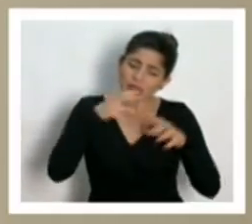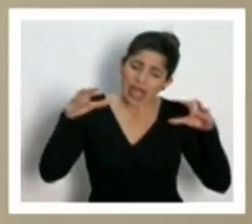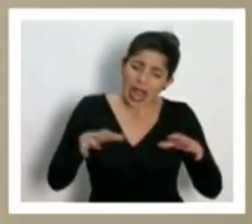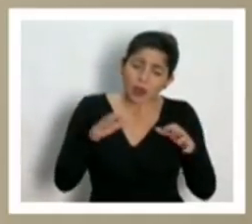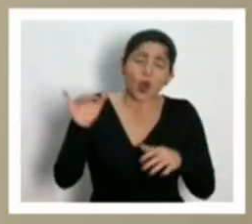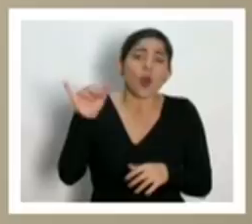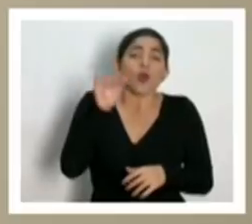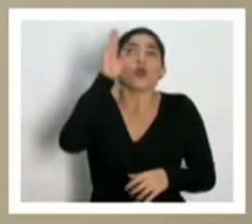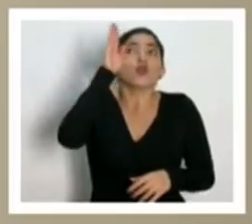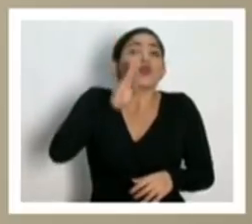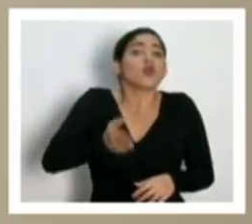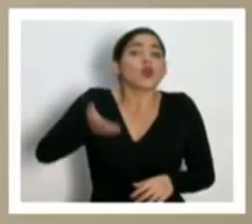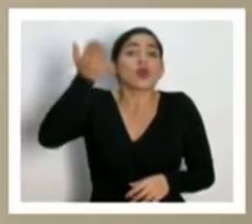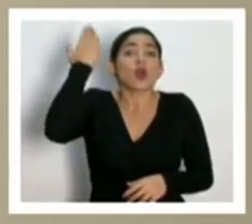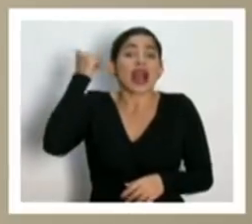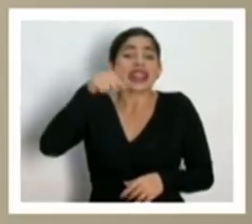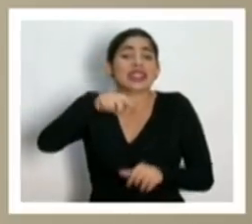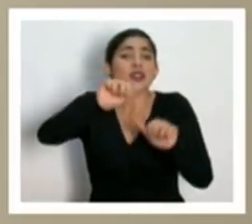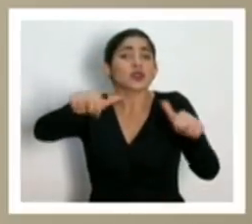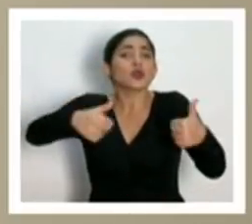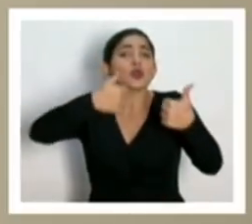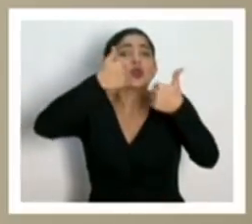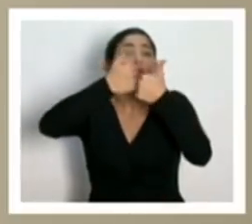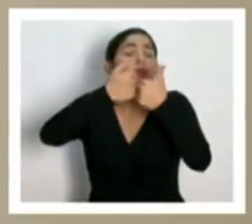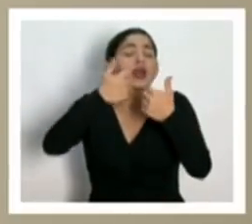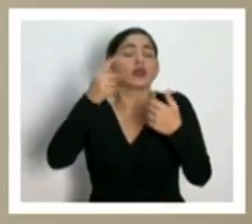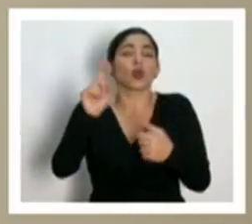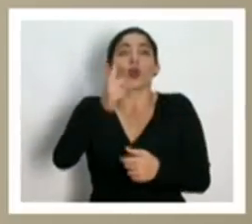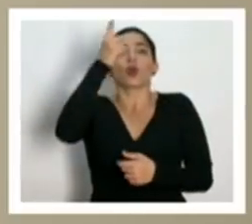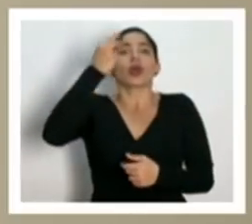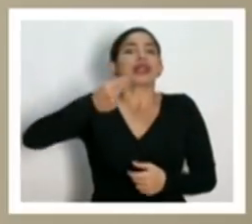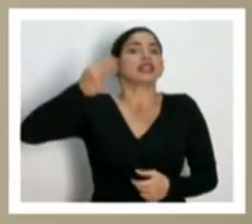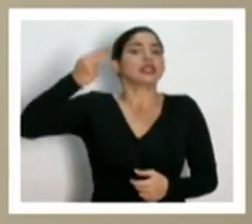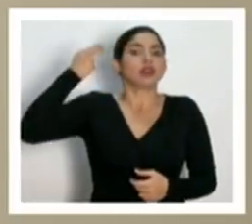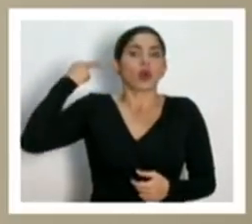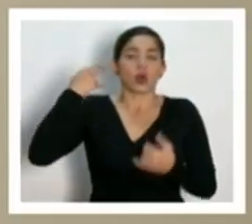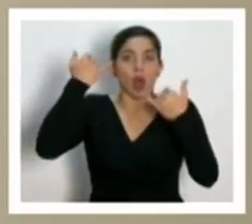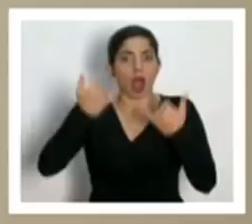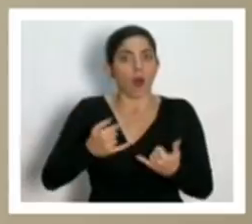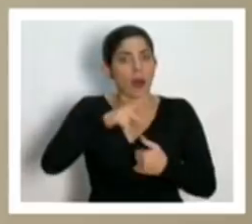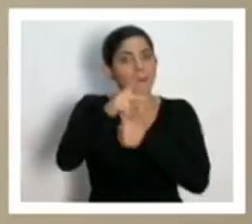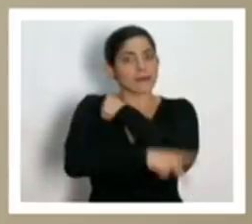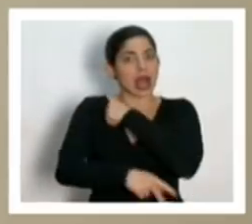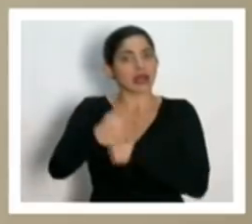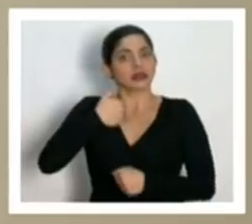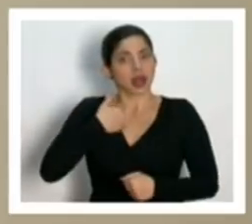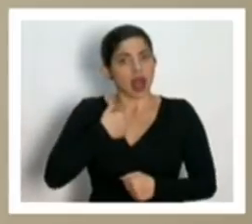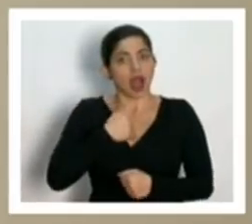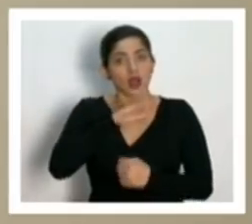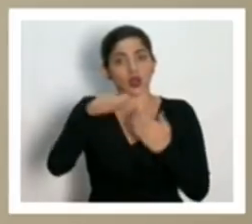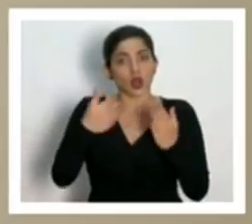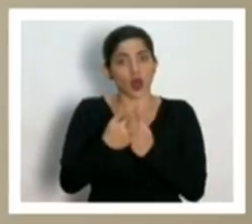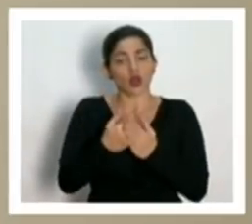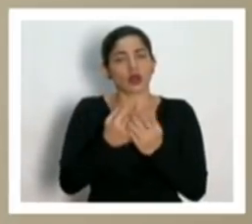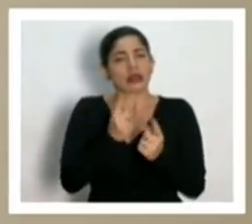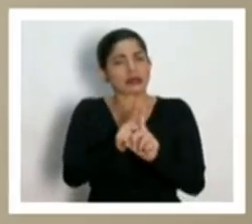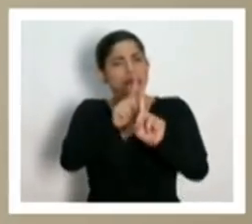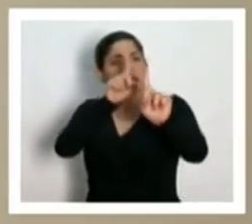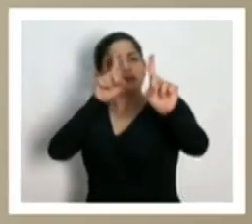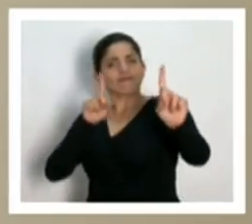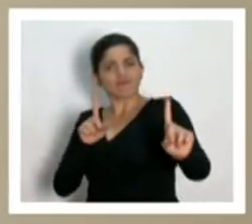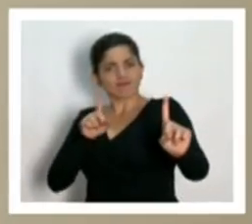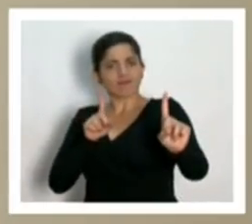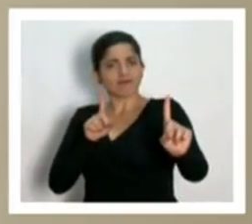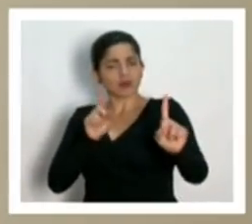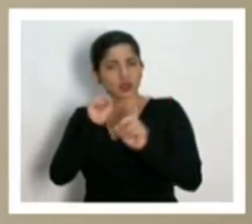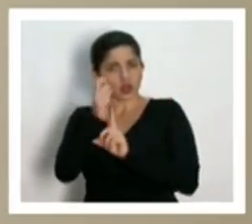nunca antes lo hemos hecho es un reto histórico que tenemos como país de distanciarnos socialmente